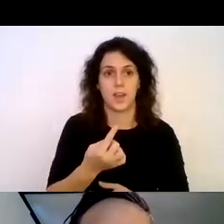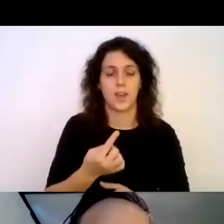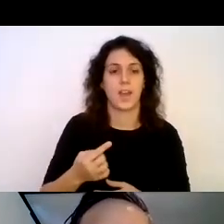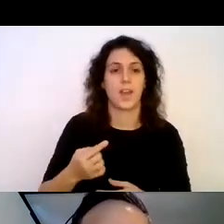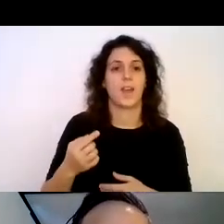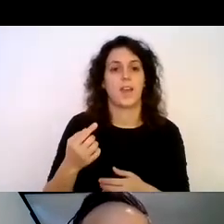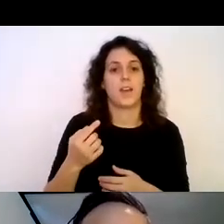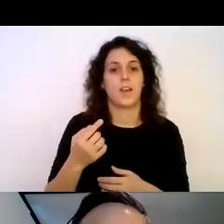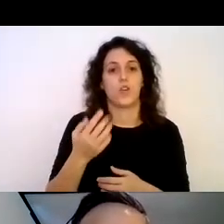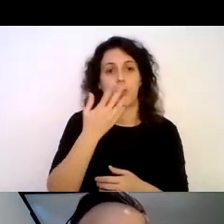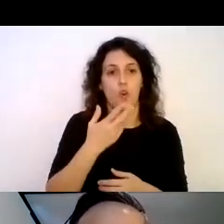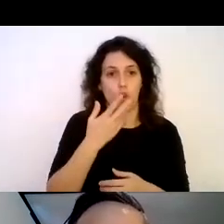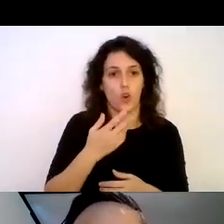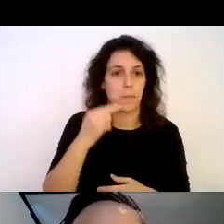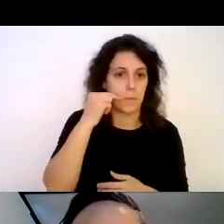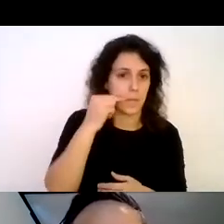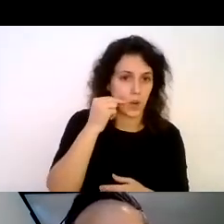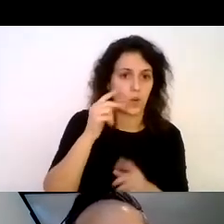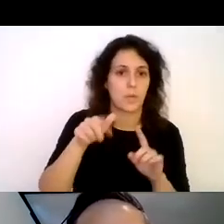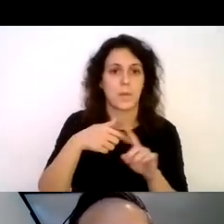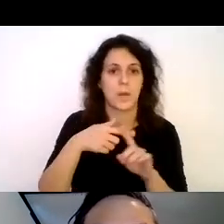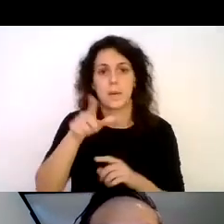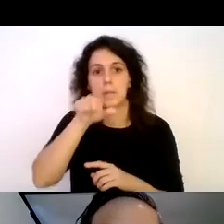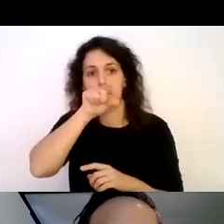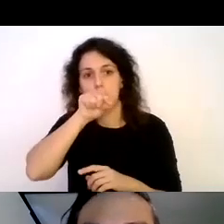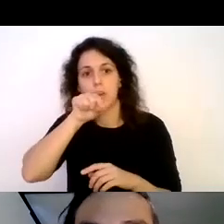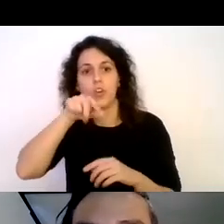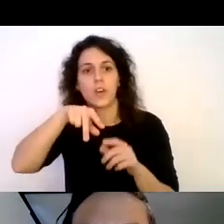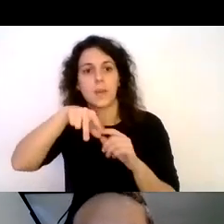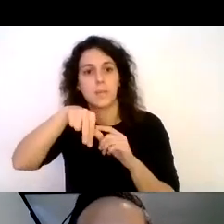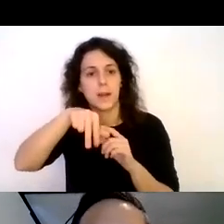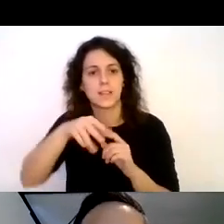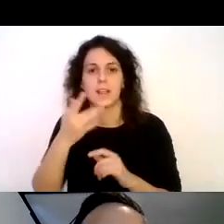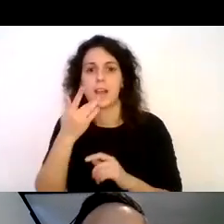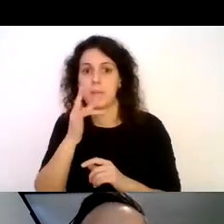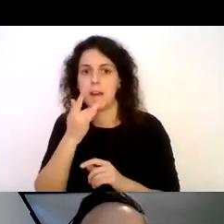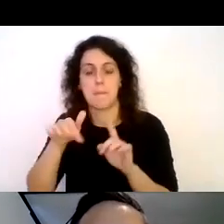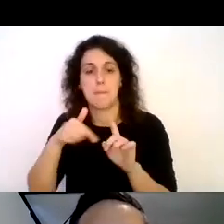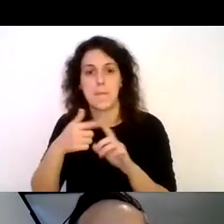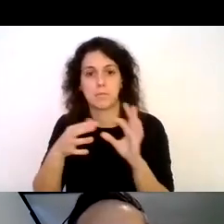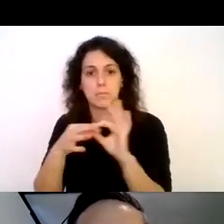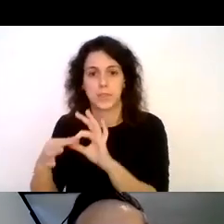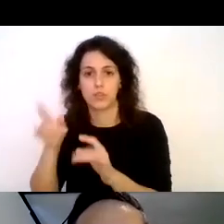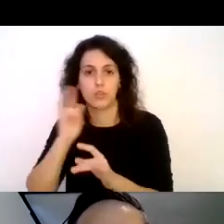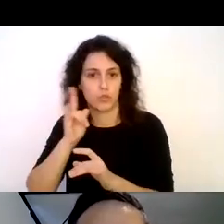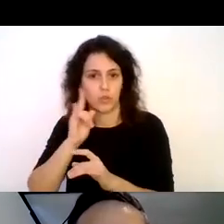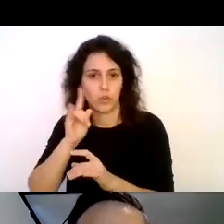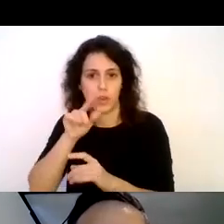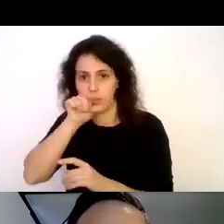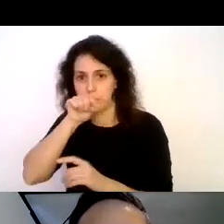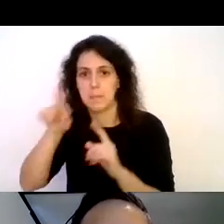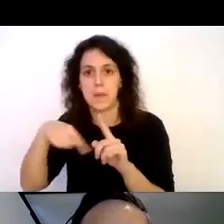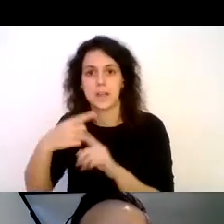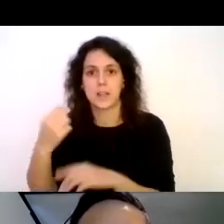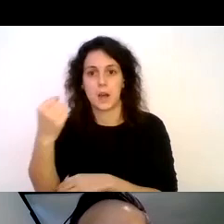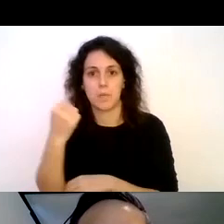amarillas a lo que si le sumamos la vocalización de la ave que escuchamos en un principio y un elemento de apoyo como la silueta